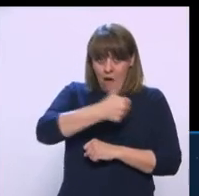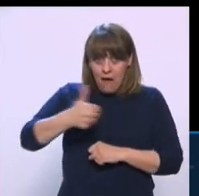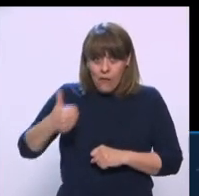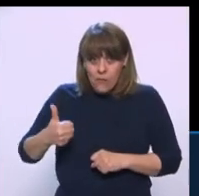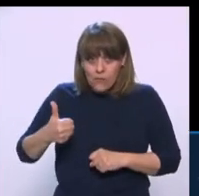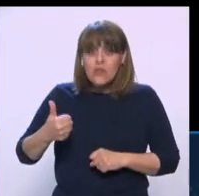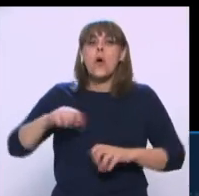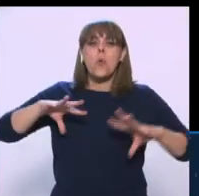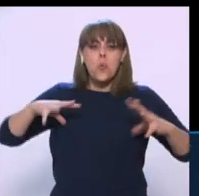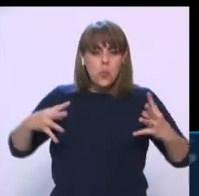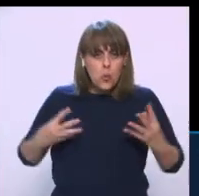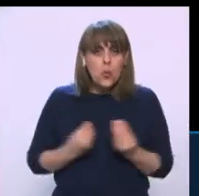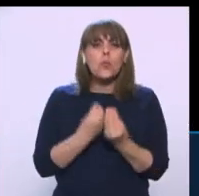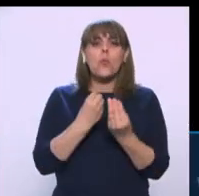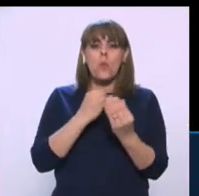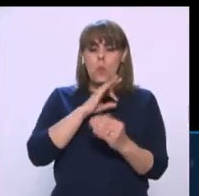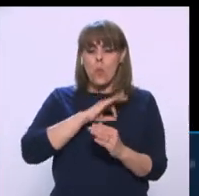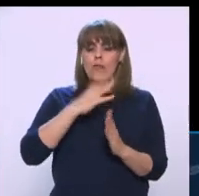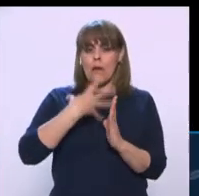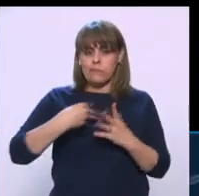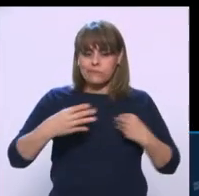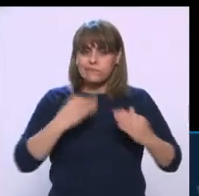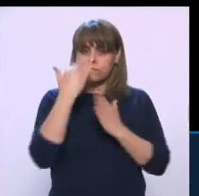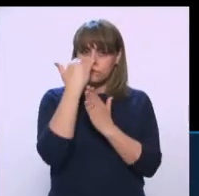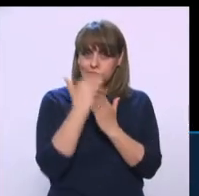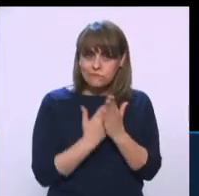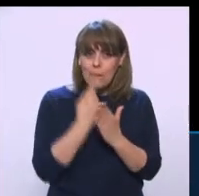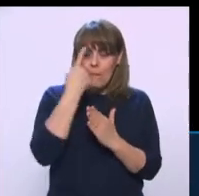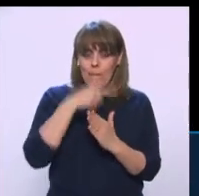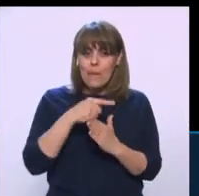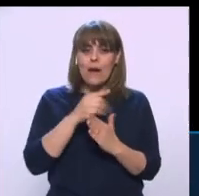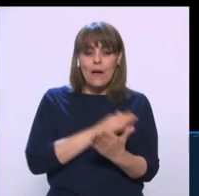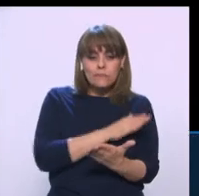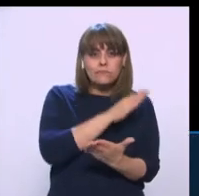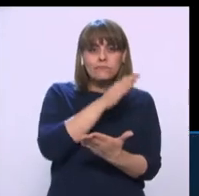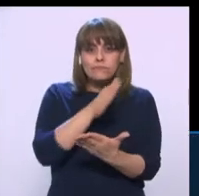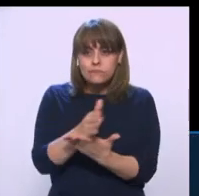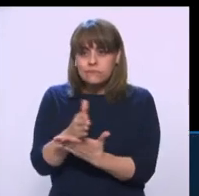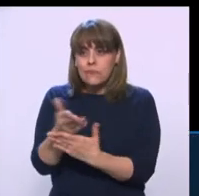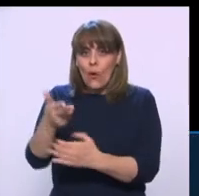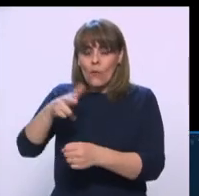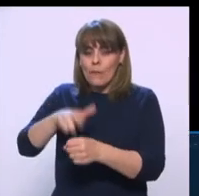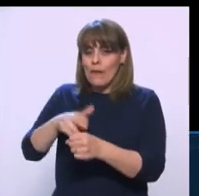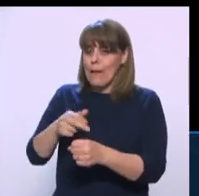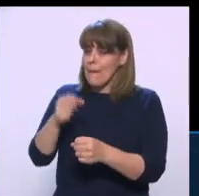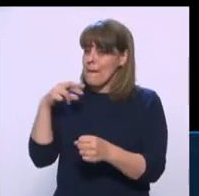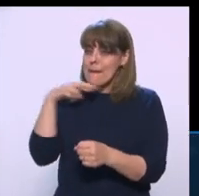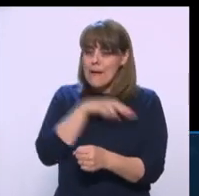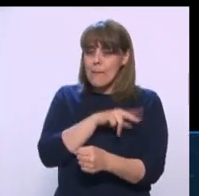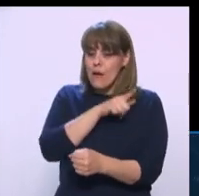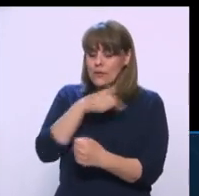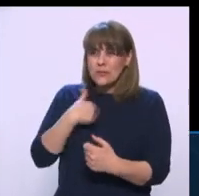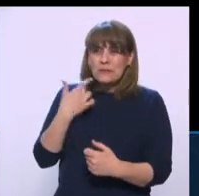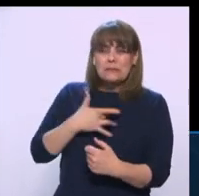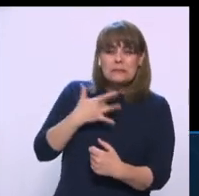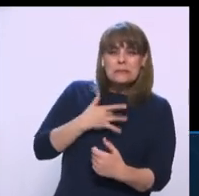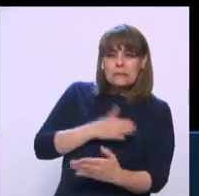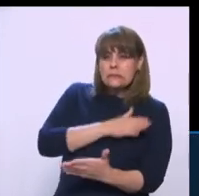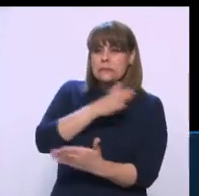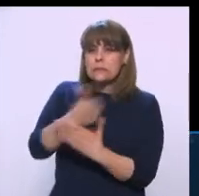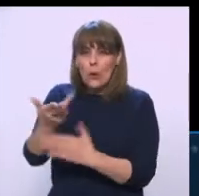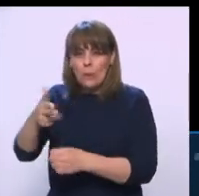todos podemos reducir los contagios, acudir tempranamente cuando tenemos síntomas, aislarnos, tomar